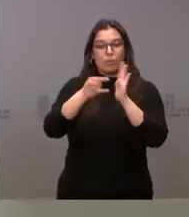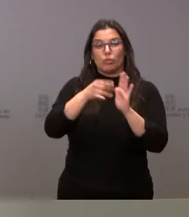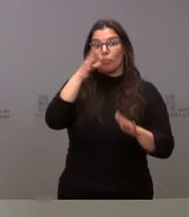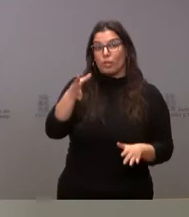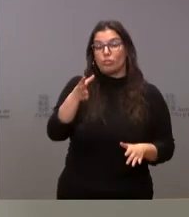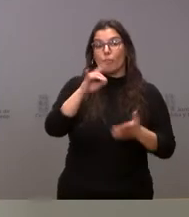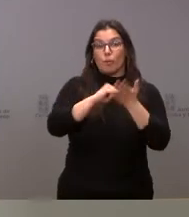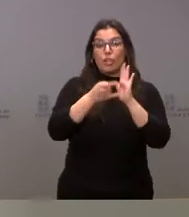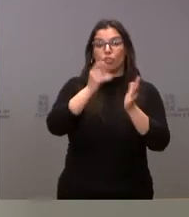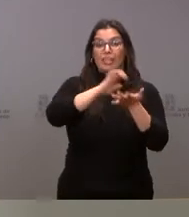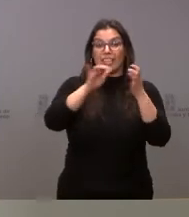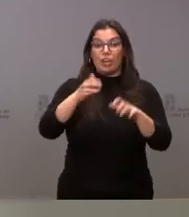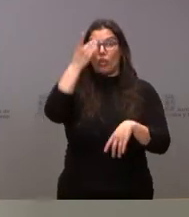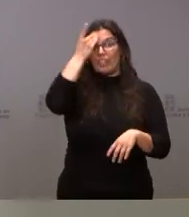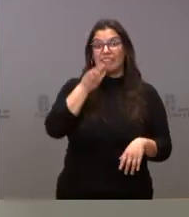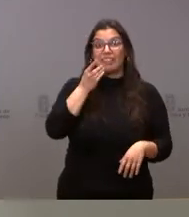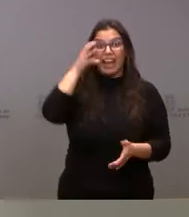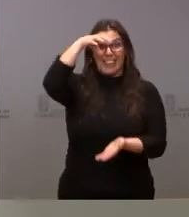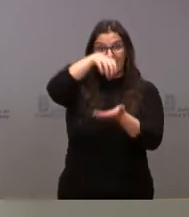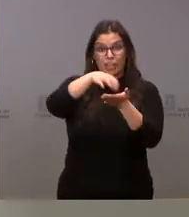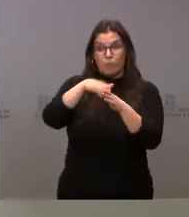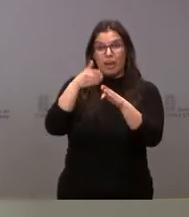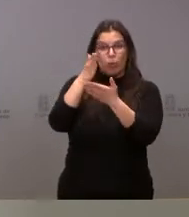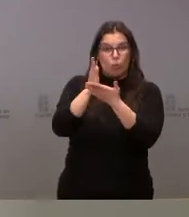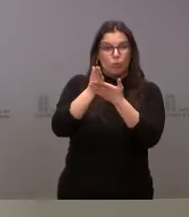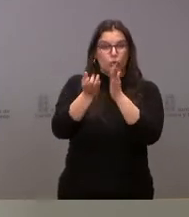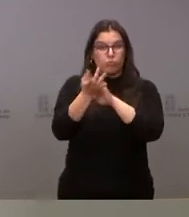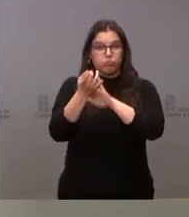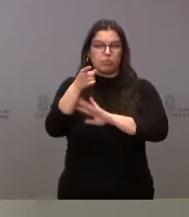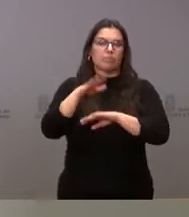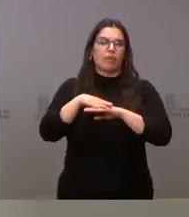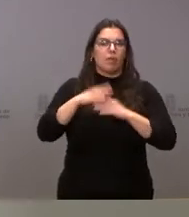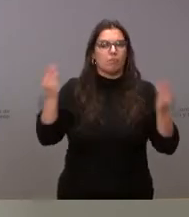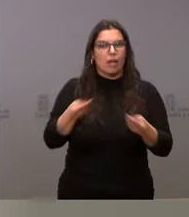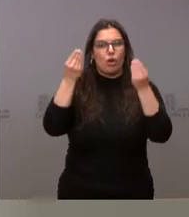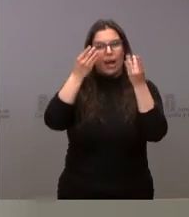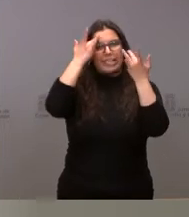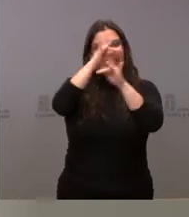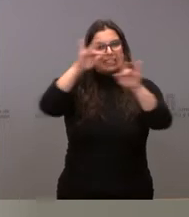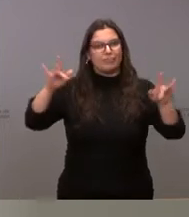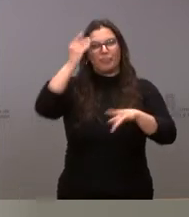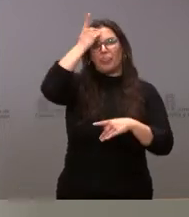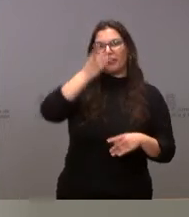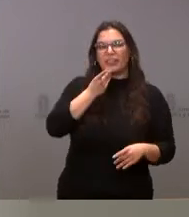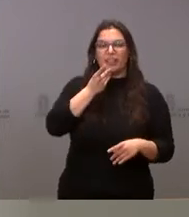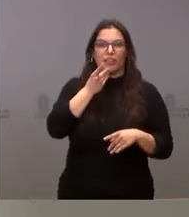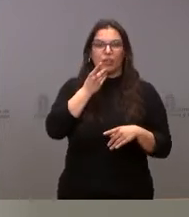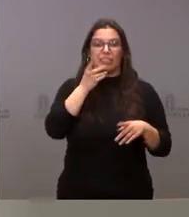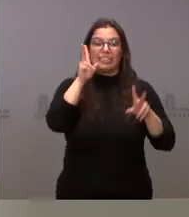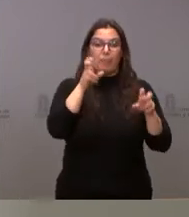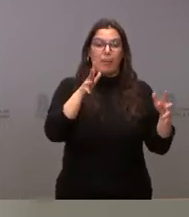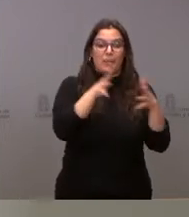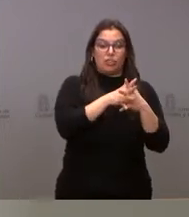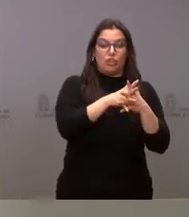León Digital se ve de esta forma reforzado en esta idea de la mejora de la digitalización en Castilla y no solamente de toda la inversión,